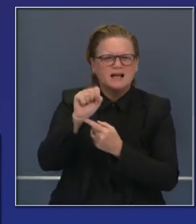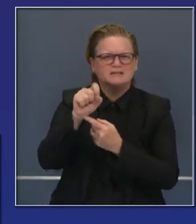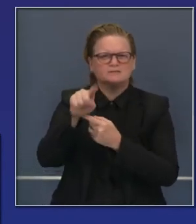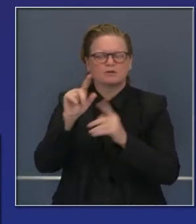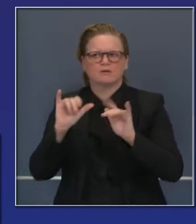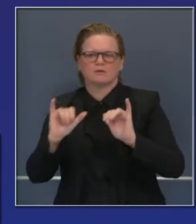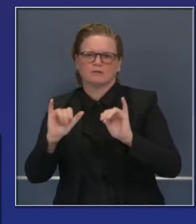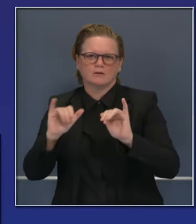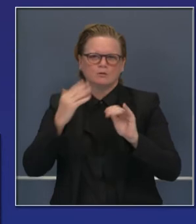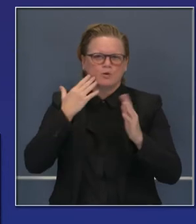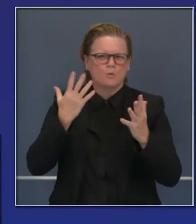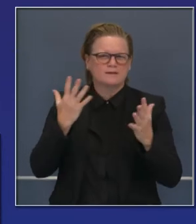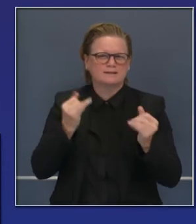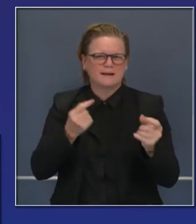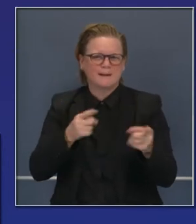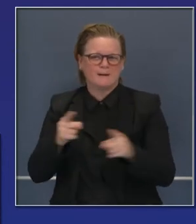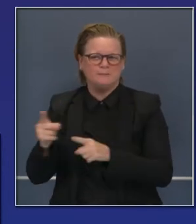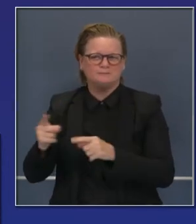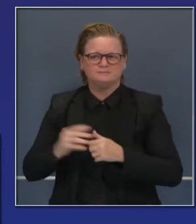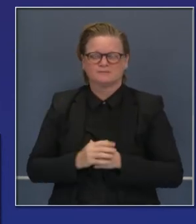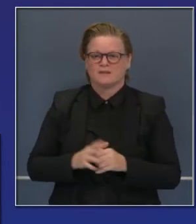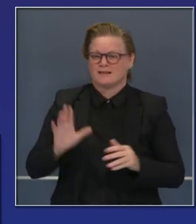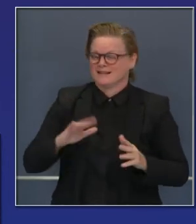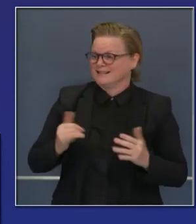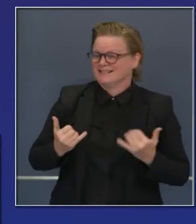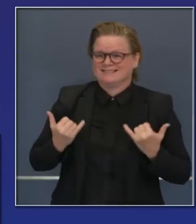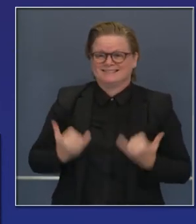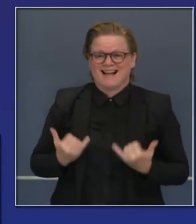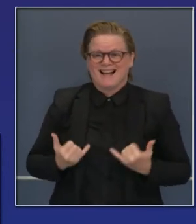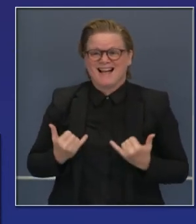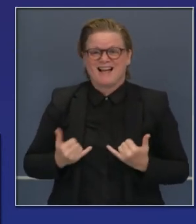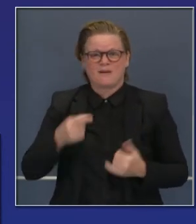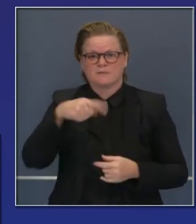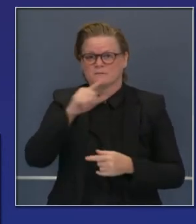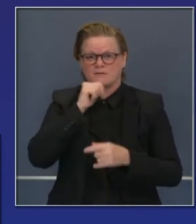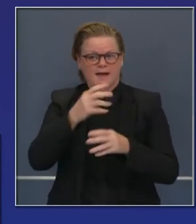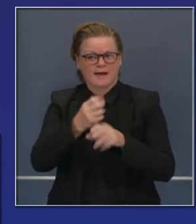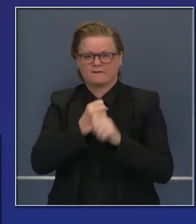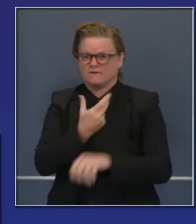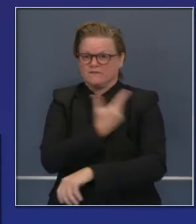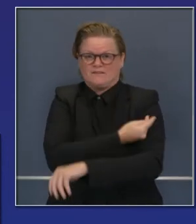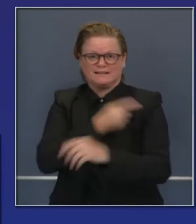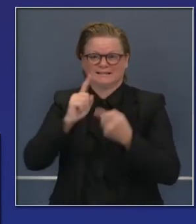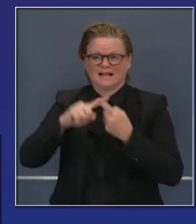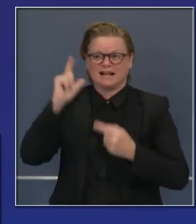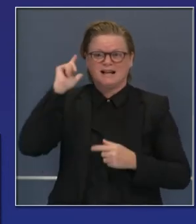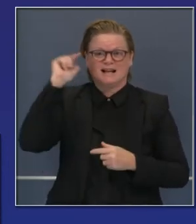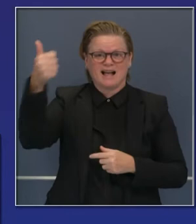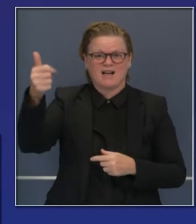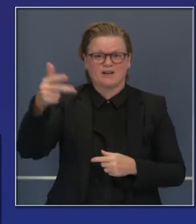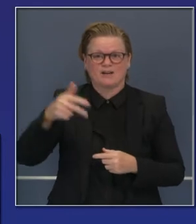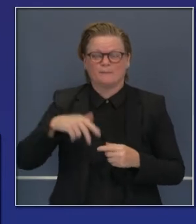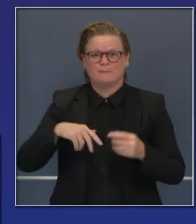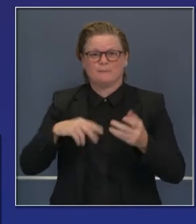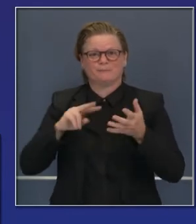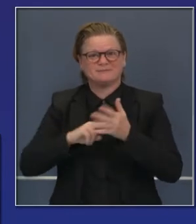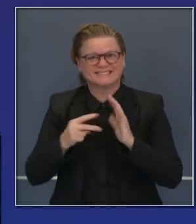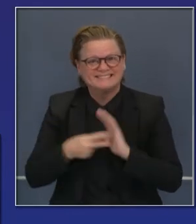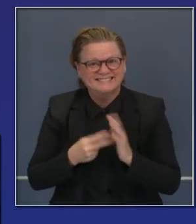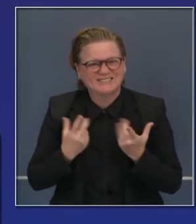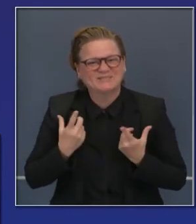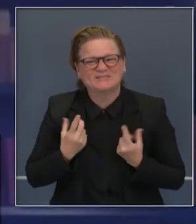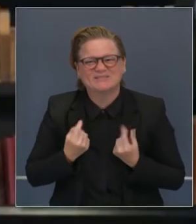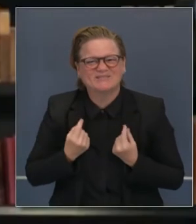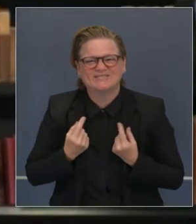instándolos que sigan haciendo todo lo posible, obedeciendo las reglas medicinales, las soluciones